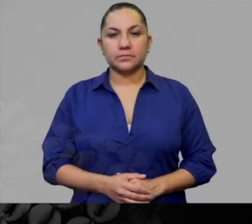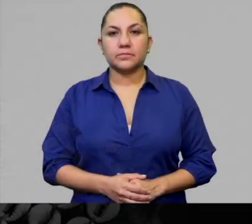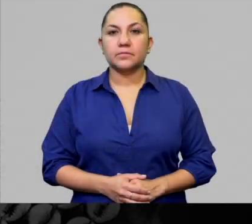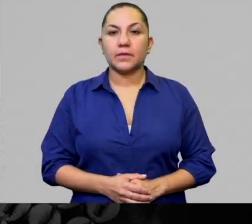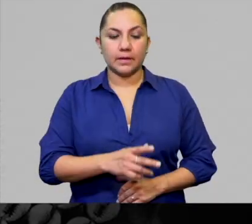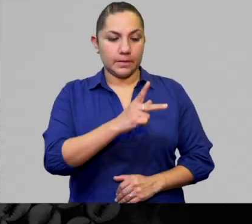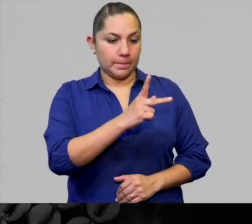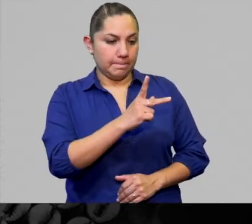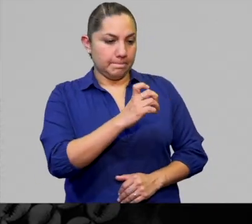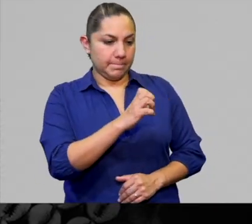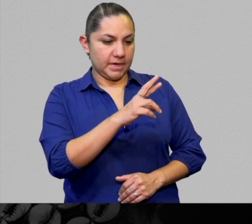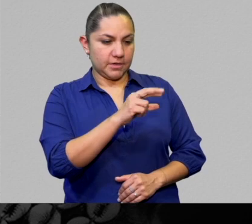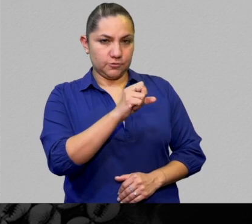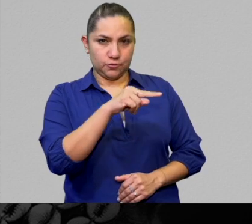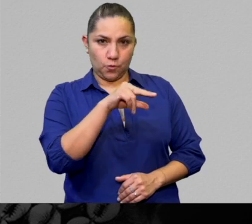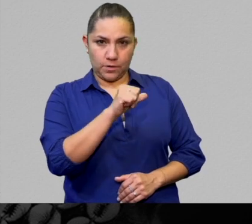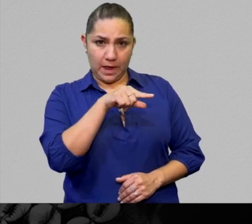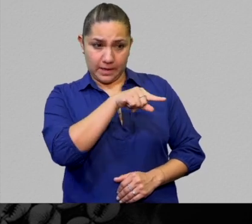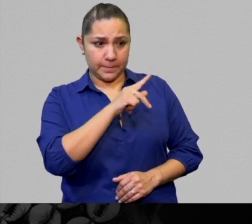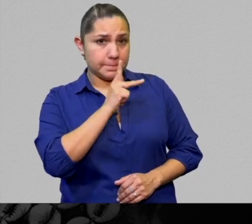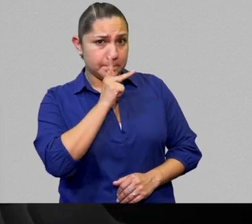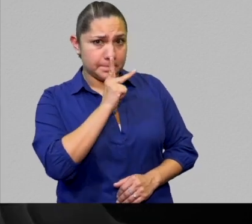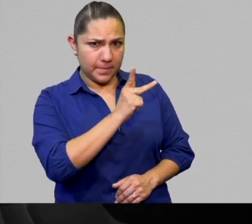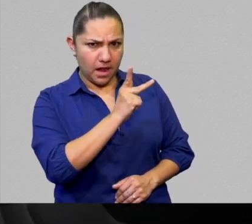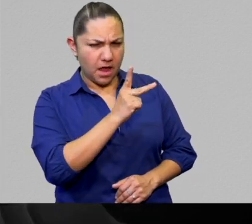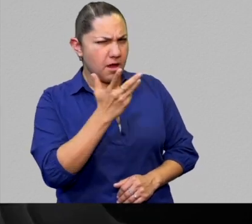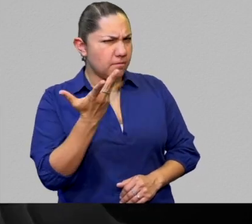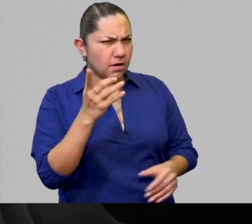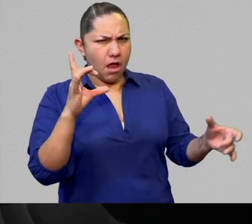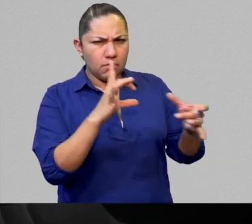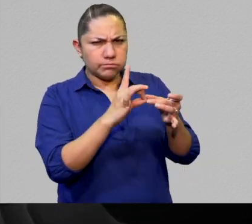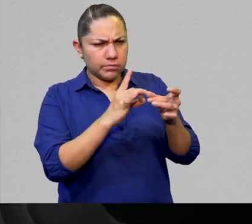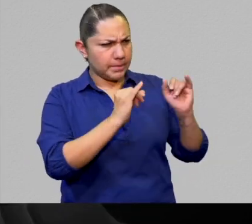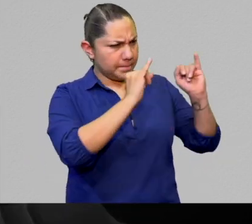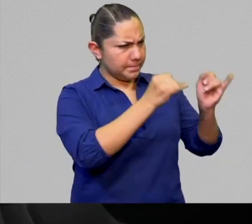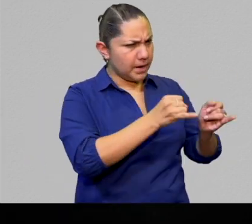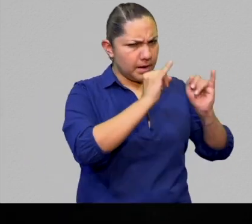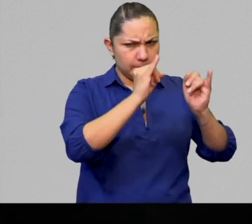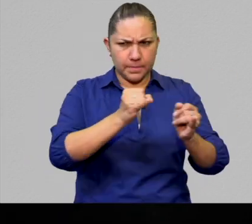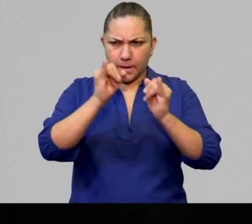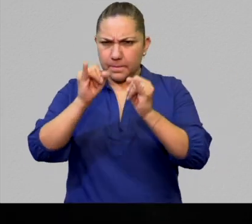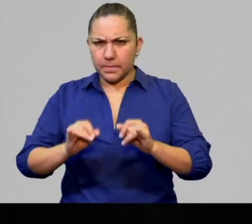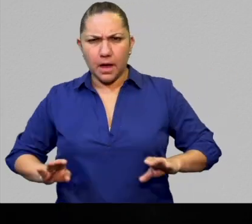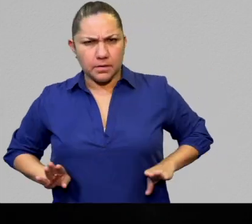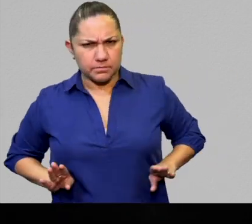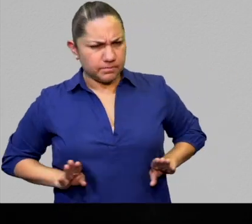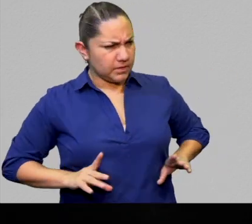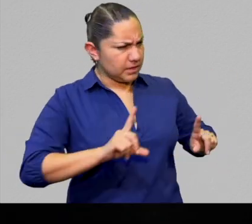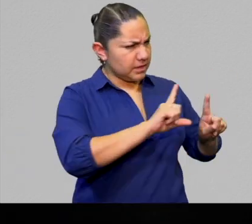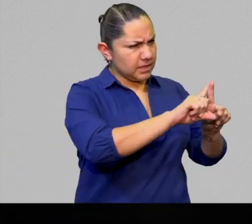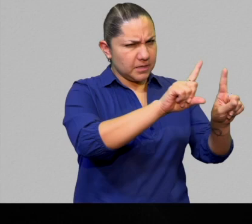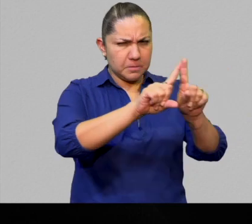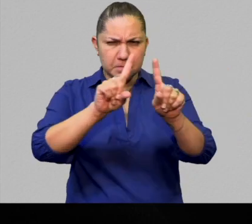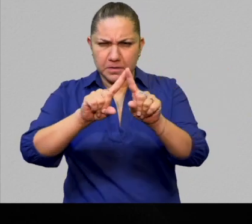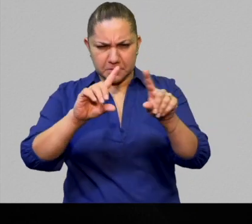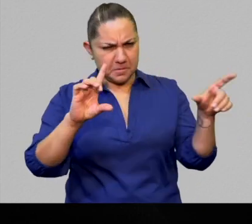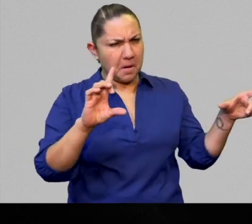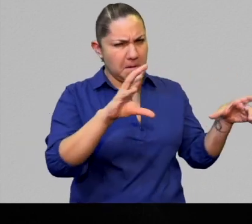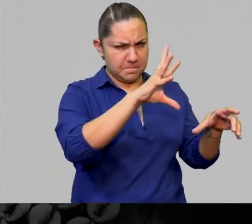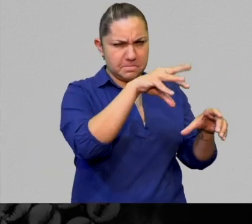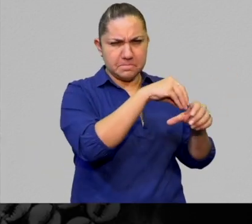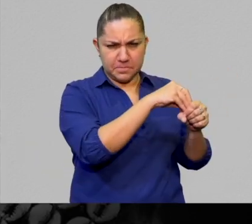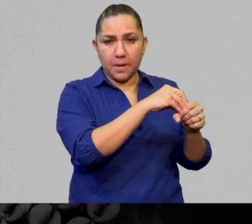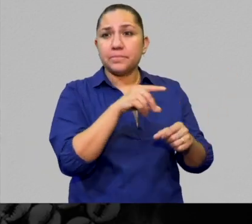La palabra persona expresa la singularidad de cada individuo de nuestra especie. Cada persona es valiosa en sí